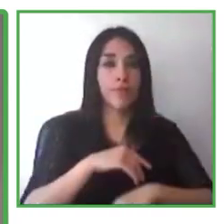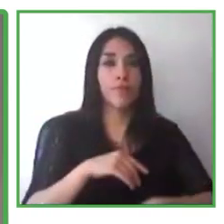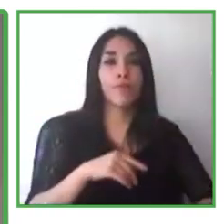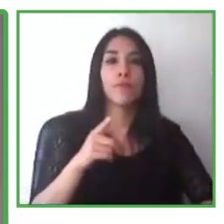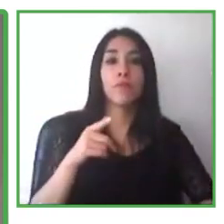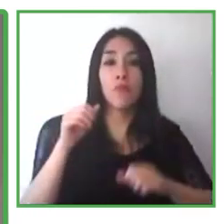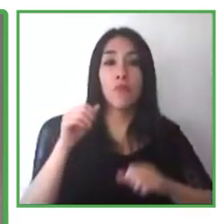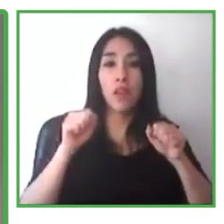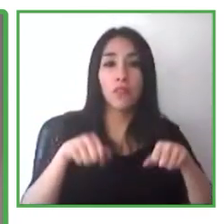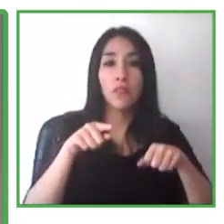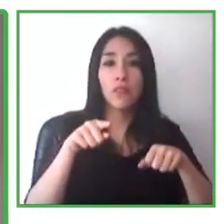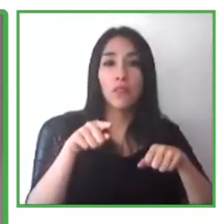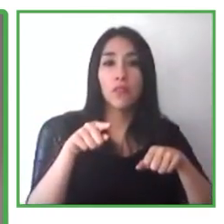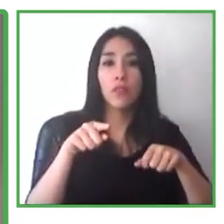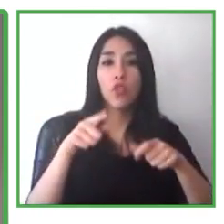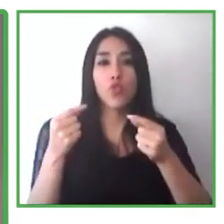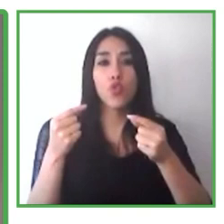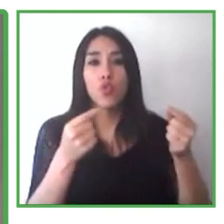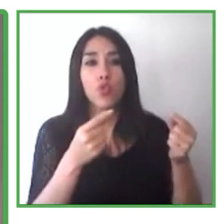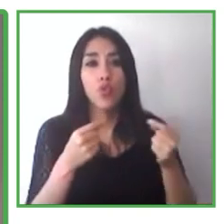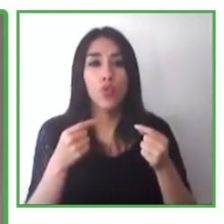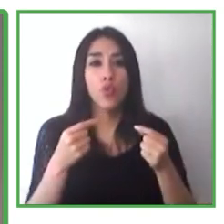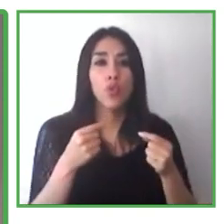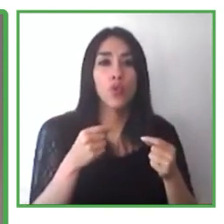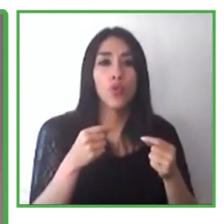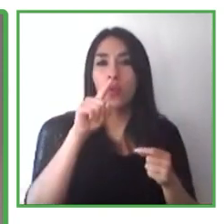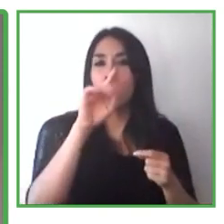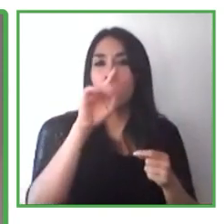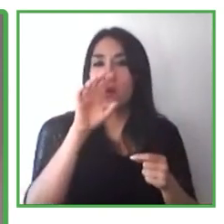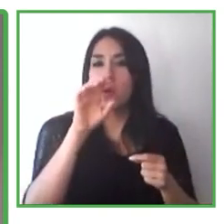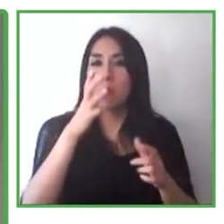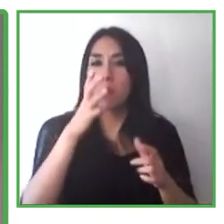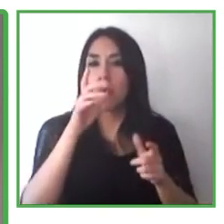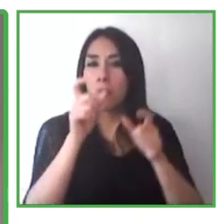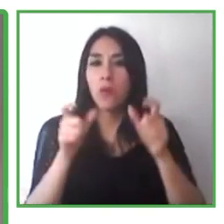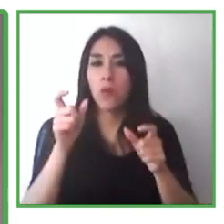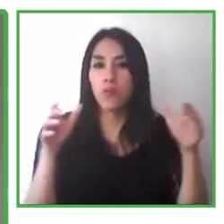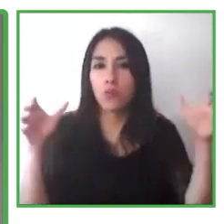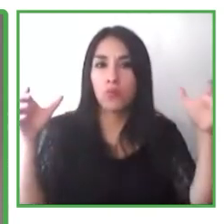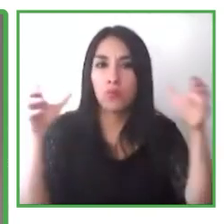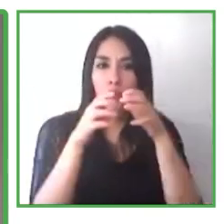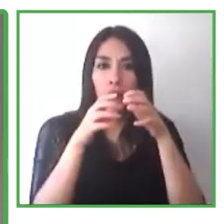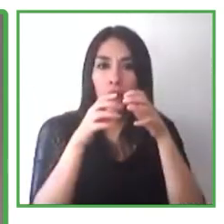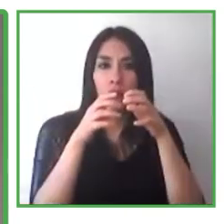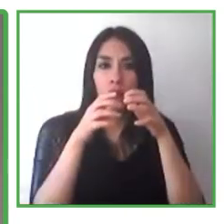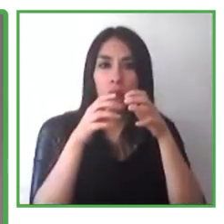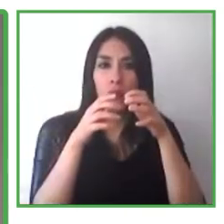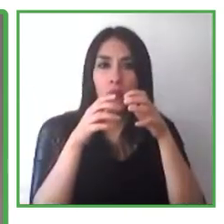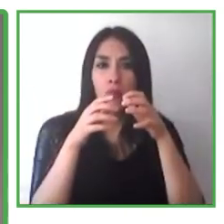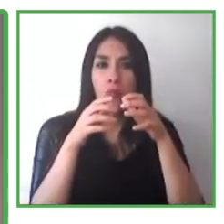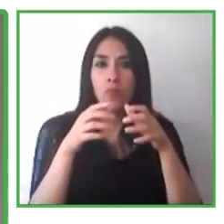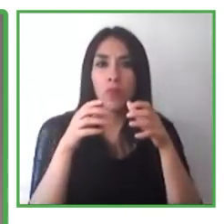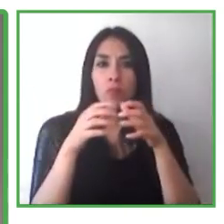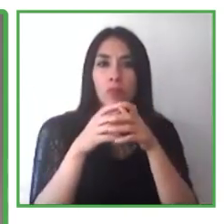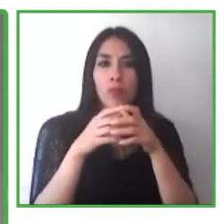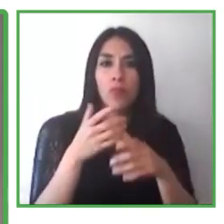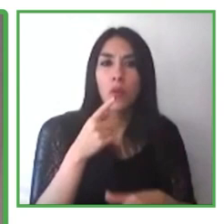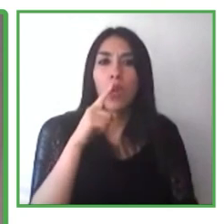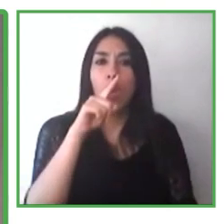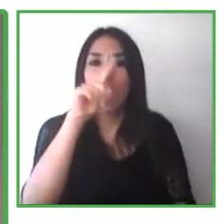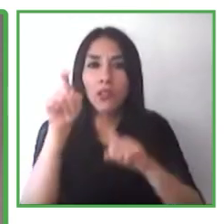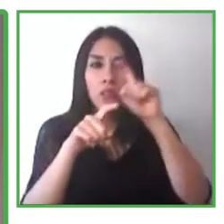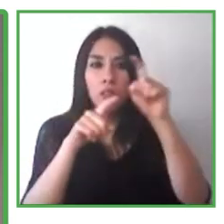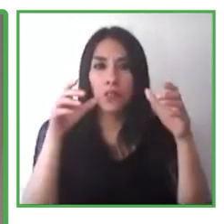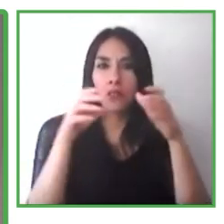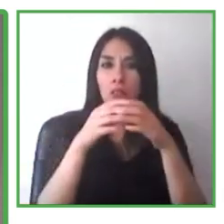personas para probar el software, hacer distintas asignaciones de preguntas y respuestas adecuadas,